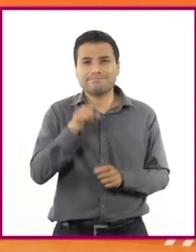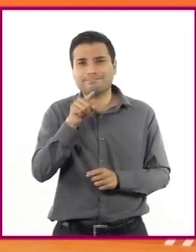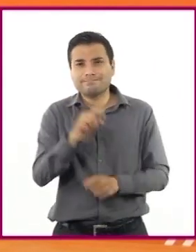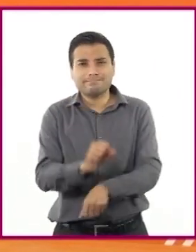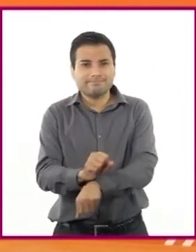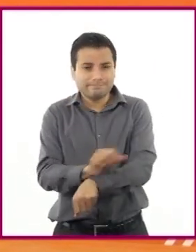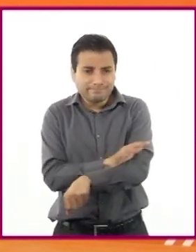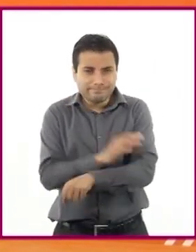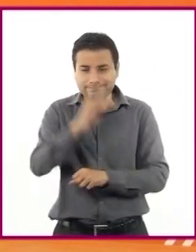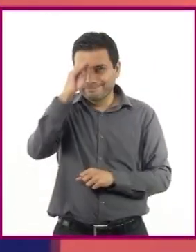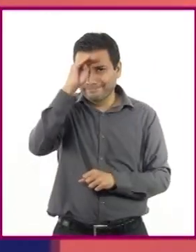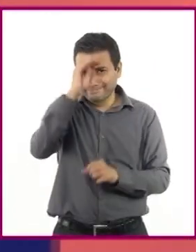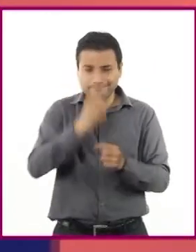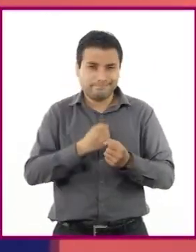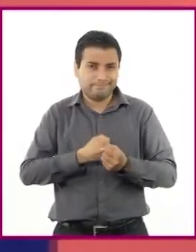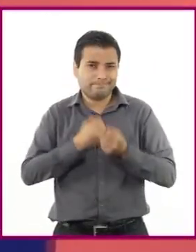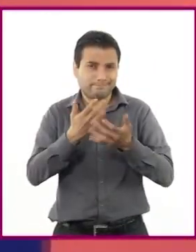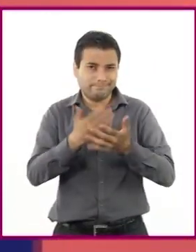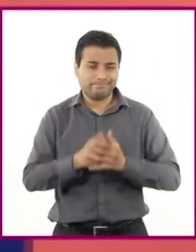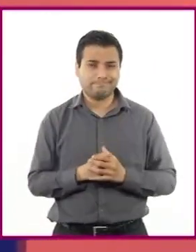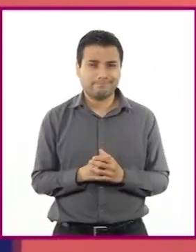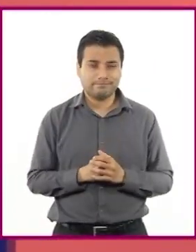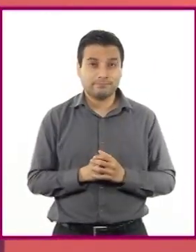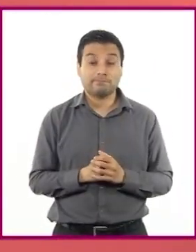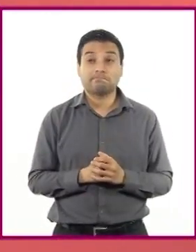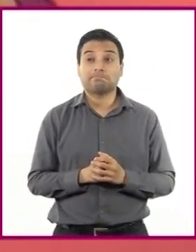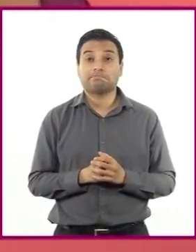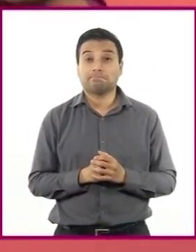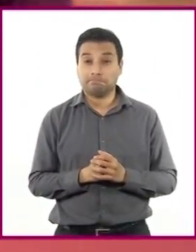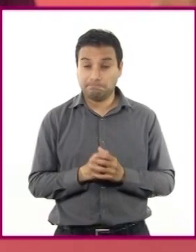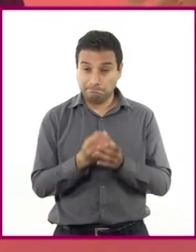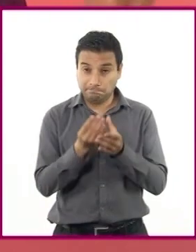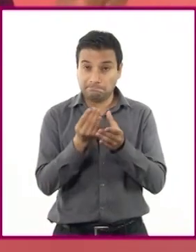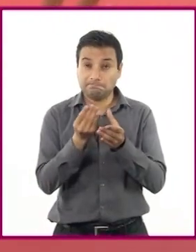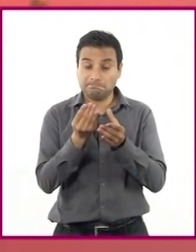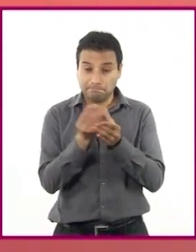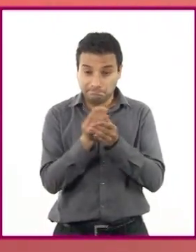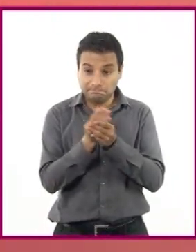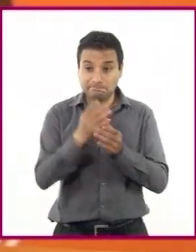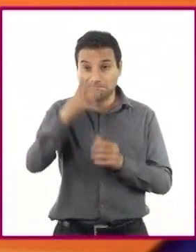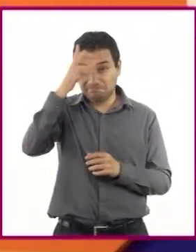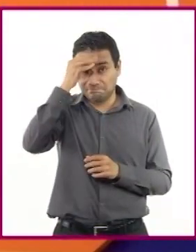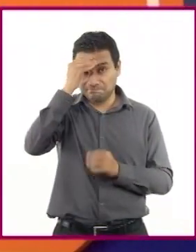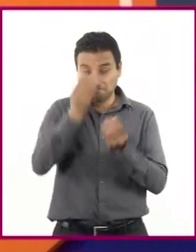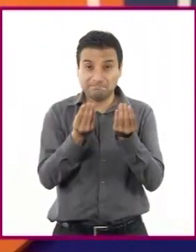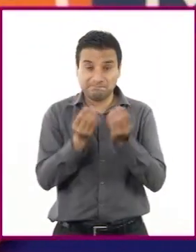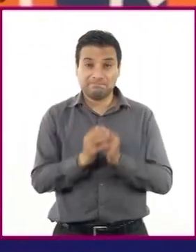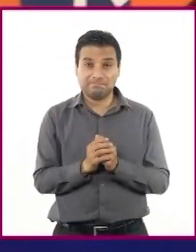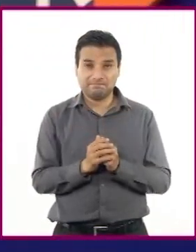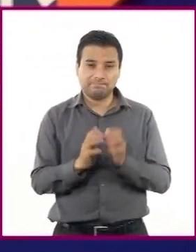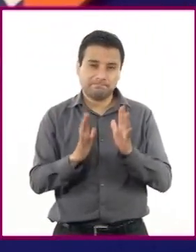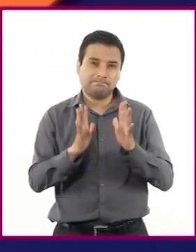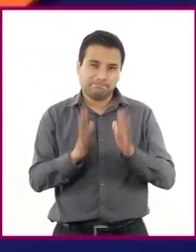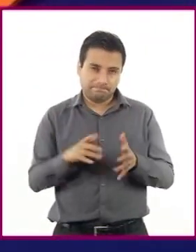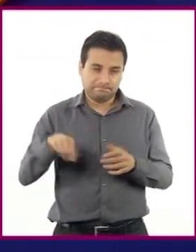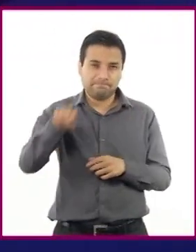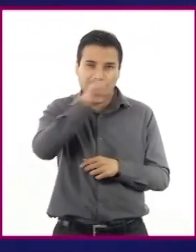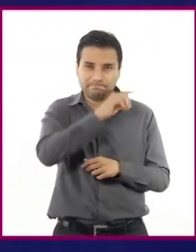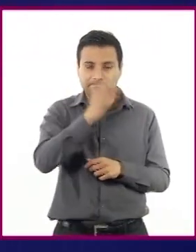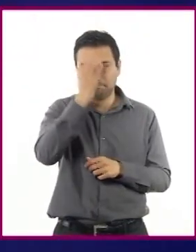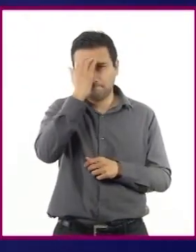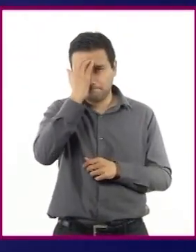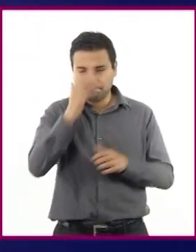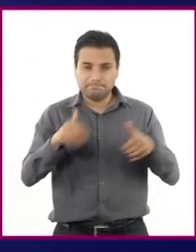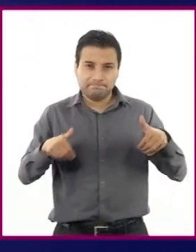y situaciones. Vaya que en esta sesión aprendimos muchísimo. Pudimos dar una mirada al teatro al